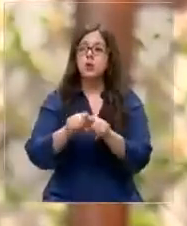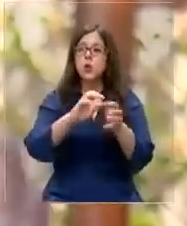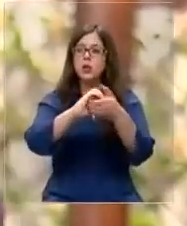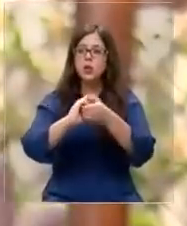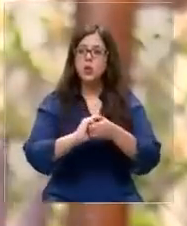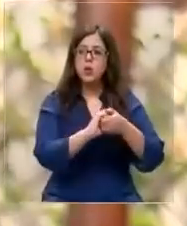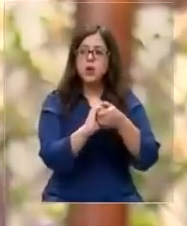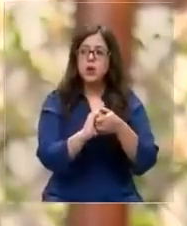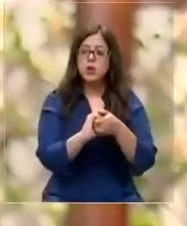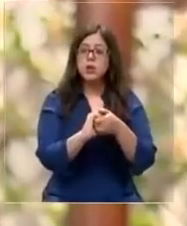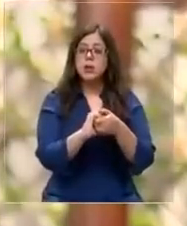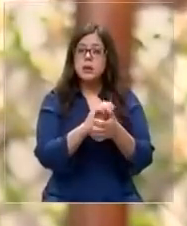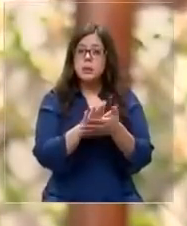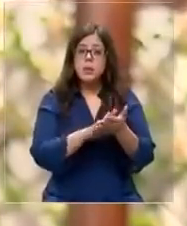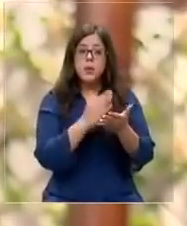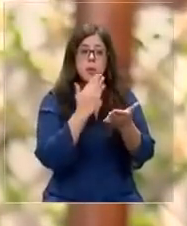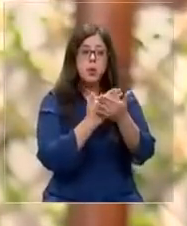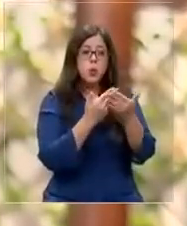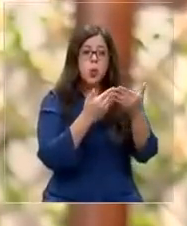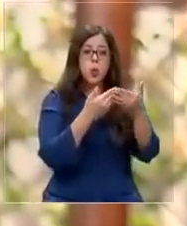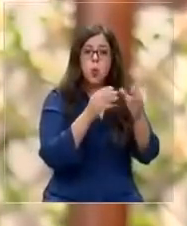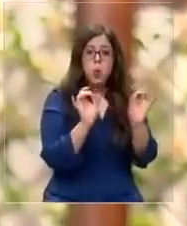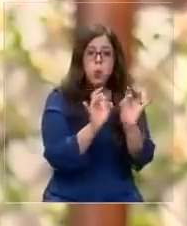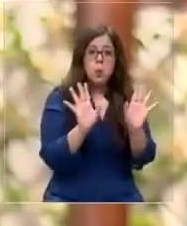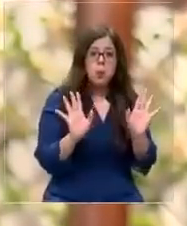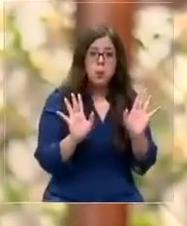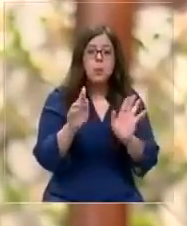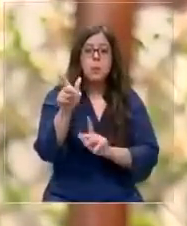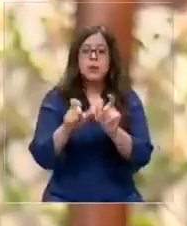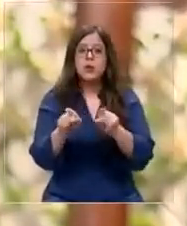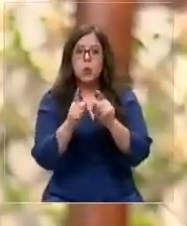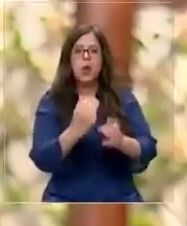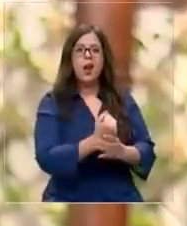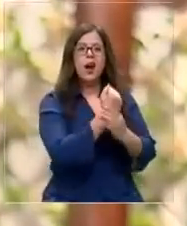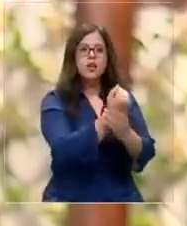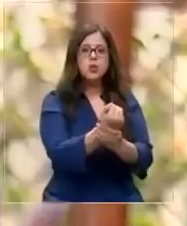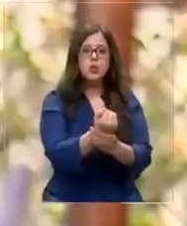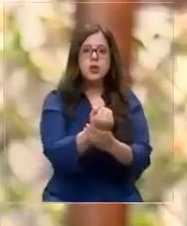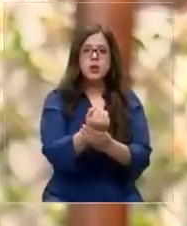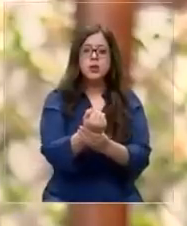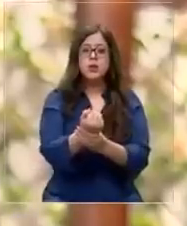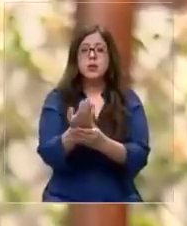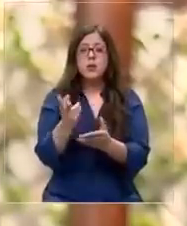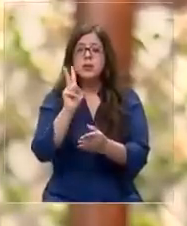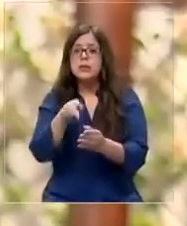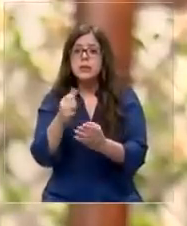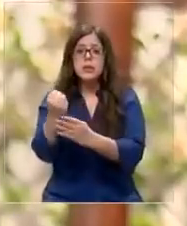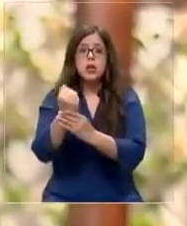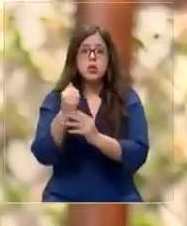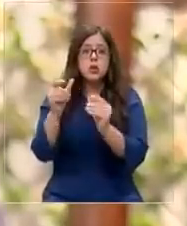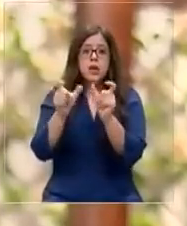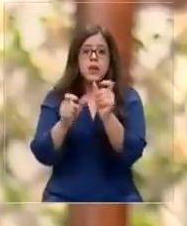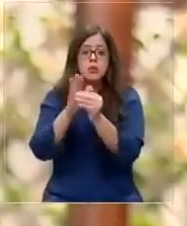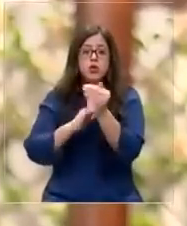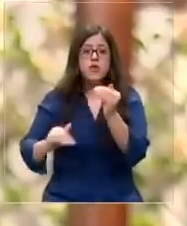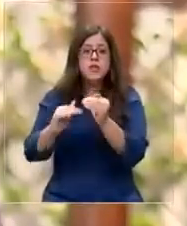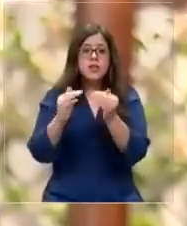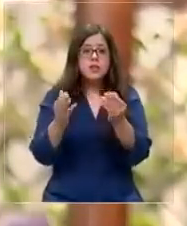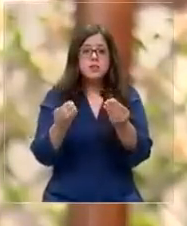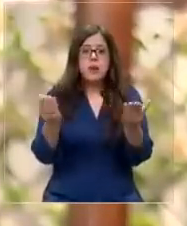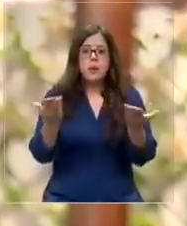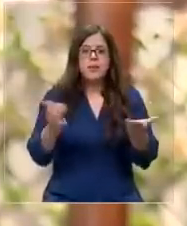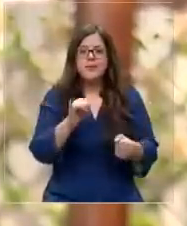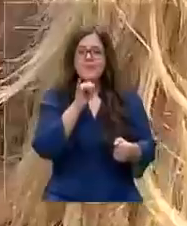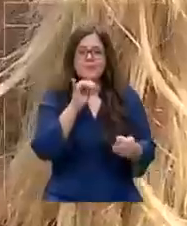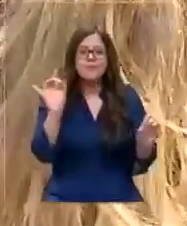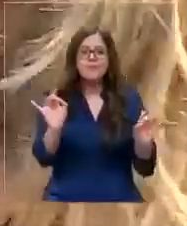algo y todo, corren a ayudar. Y si no hubiese sido por los vecinos, es verdad. Que se han hecho quizás aquí en esta casa, no sé. Hubiese pasado